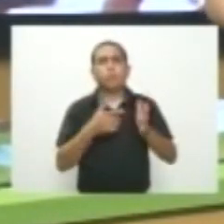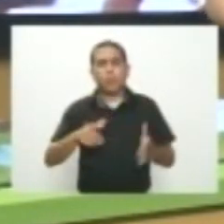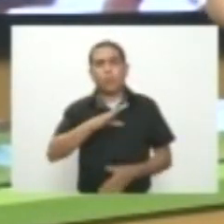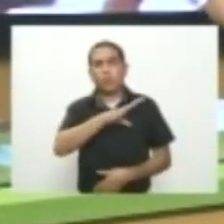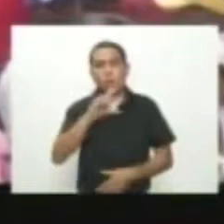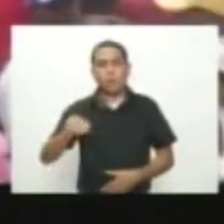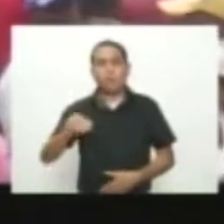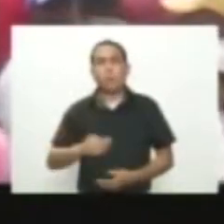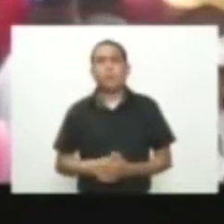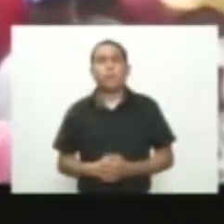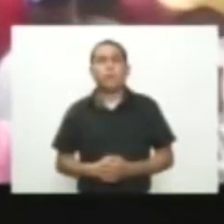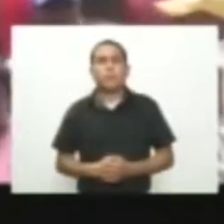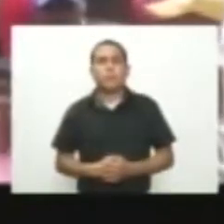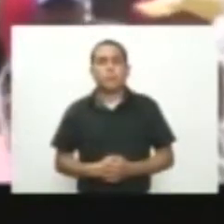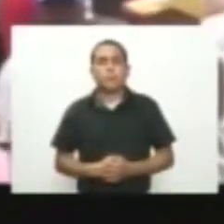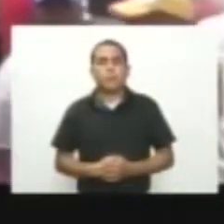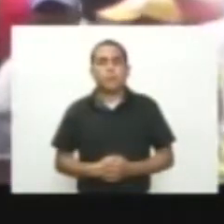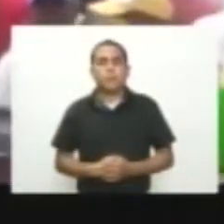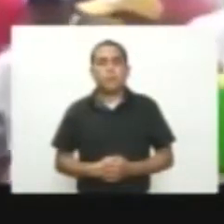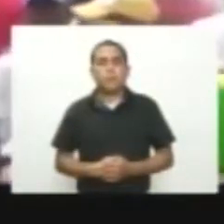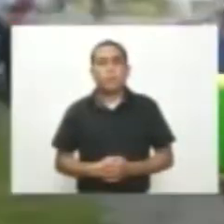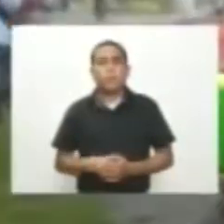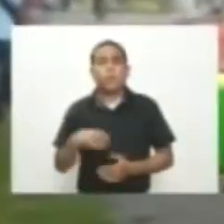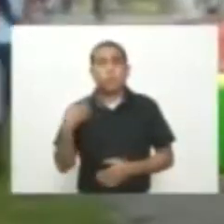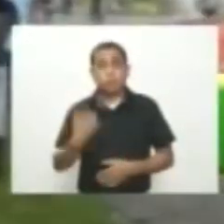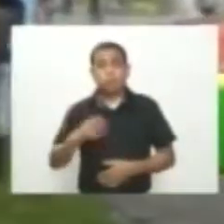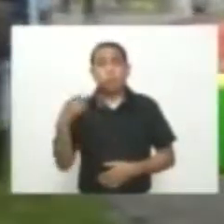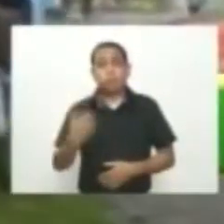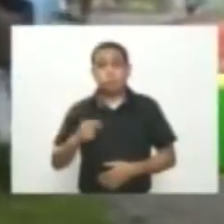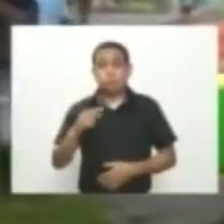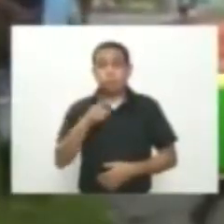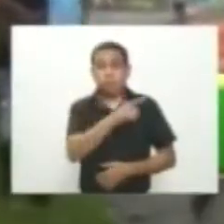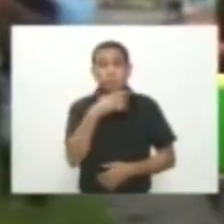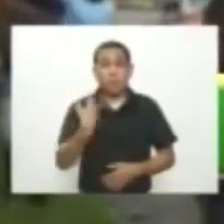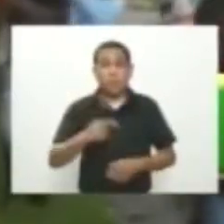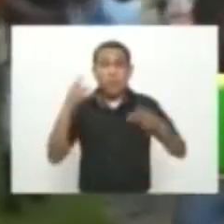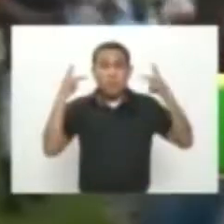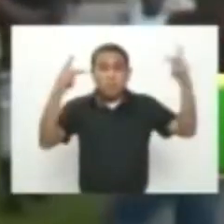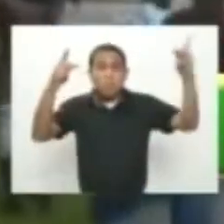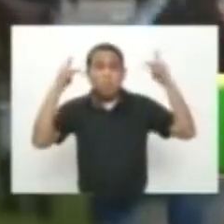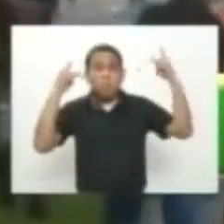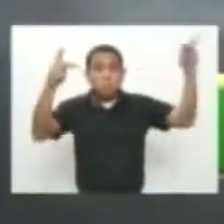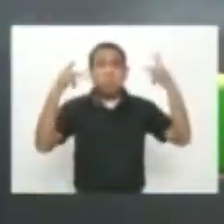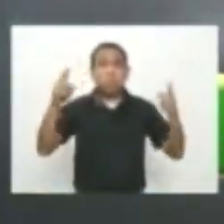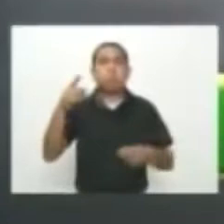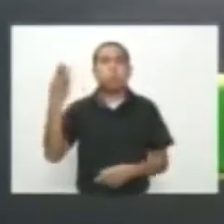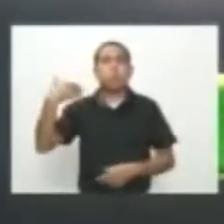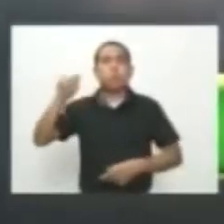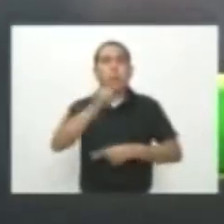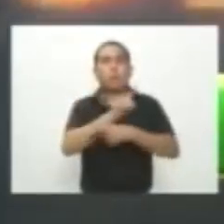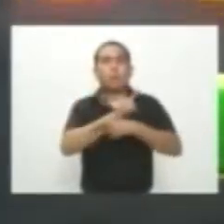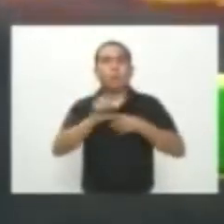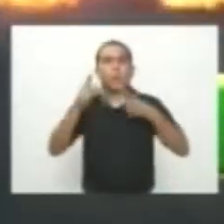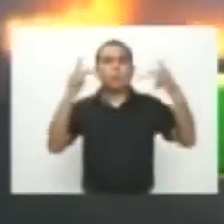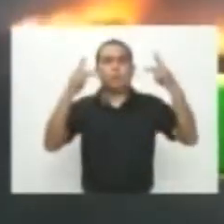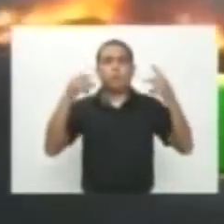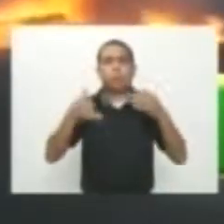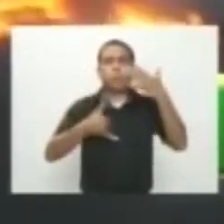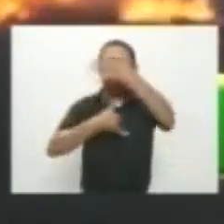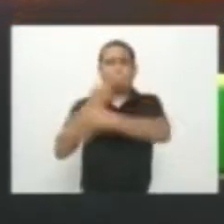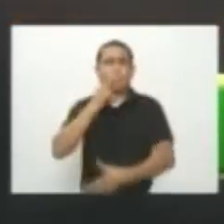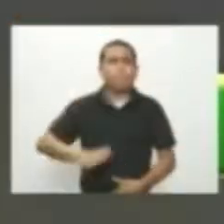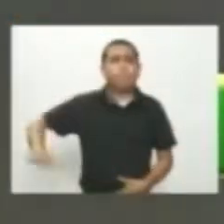caribe La crisis de la región pacífica desató una ola de protestas que completan una semana y que ha calado a nivel nacional